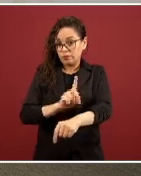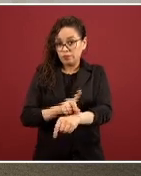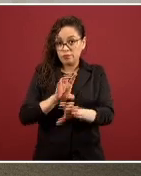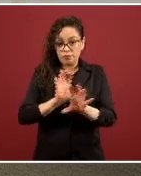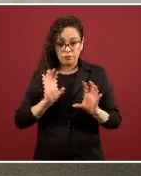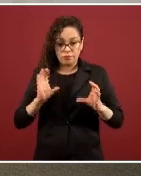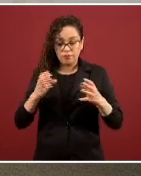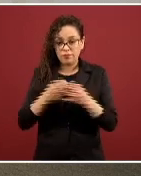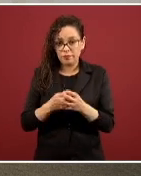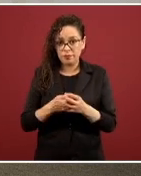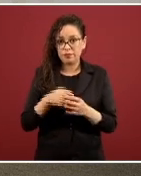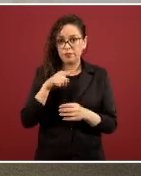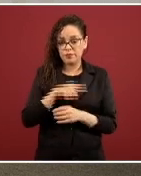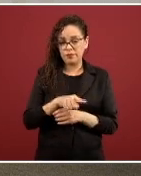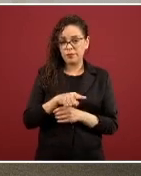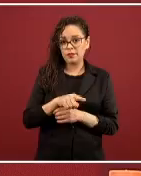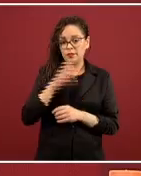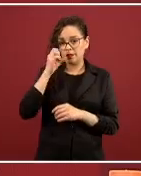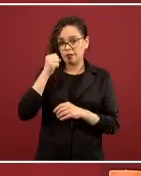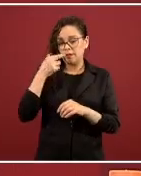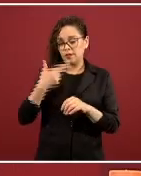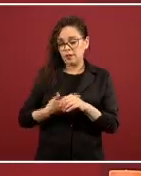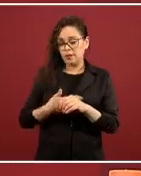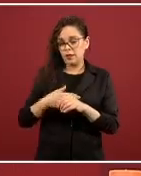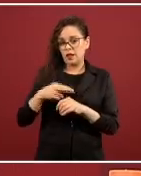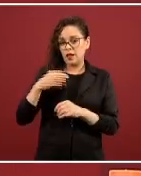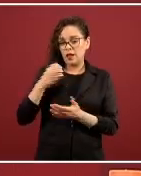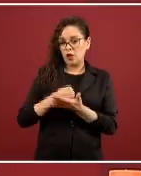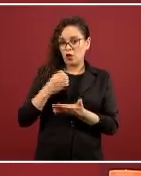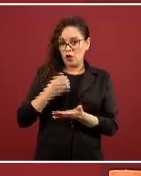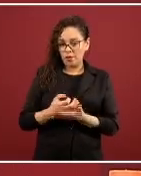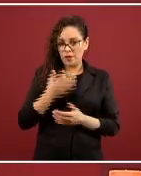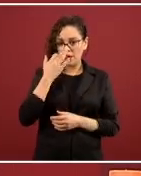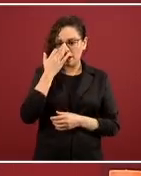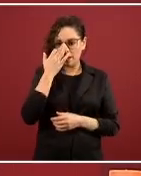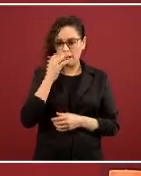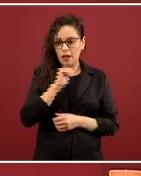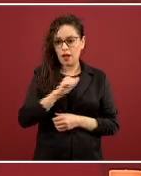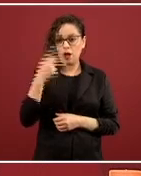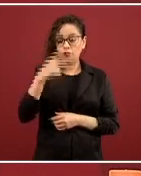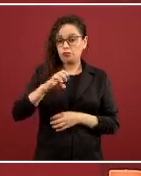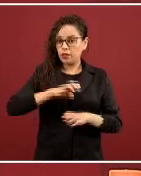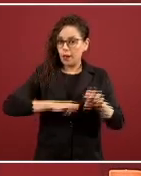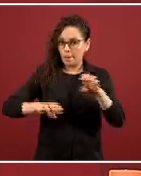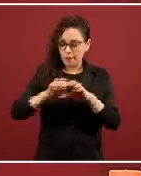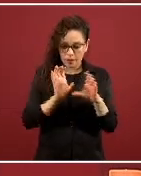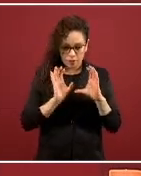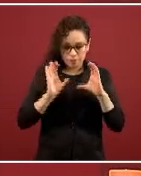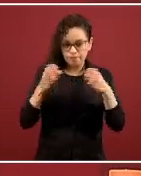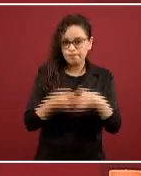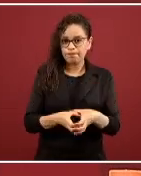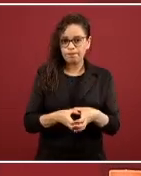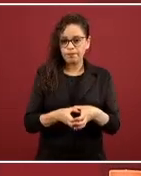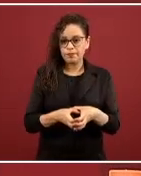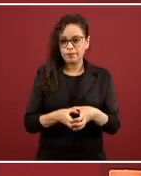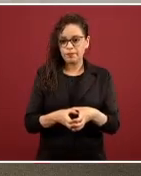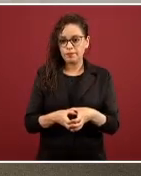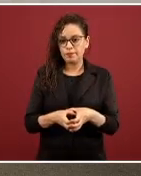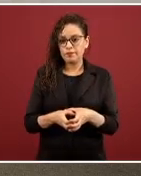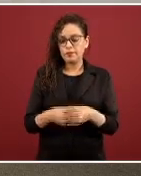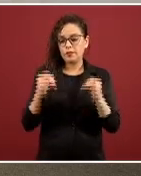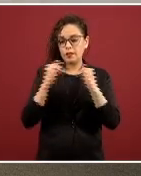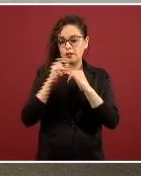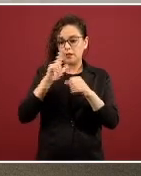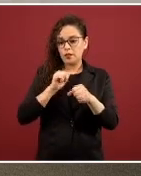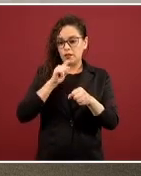Secretaría de Economía, en la parte empresarial, de exploración empresarial, el Instituto Nacional de Ciencias